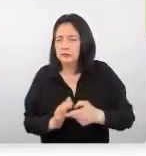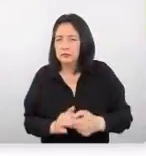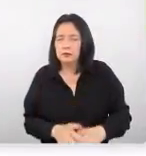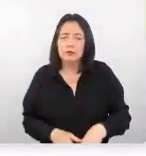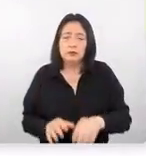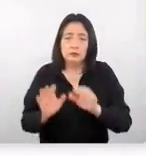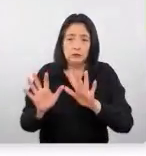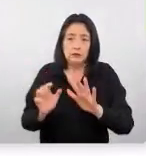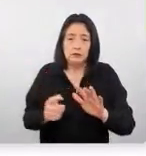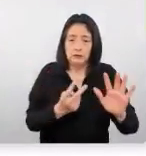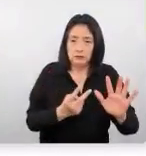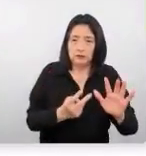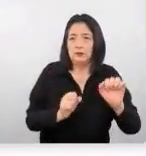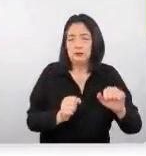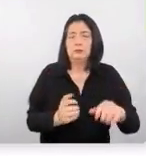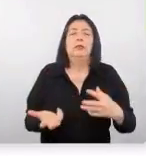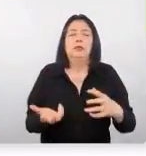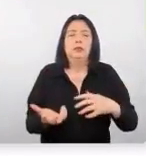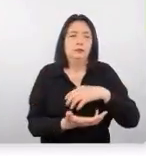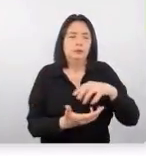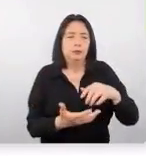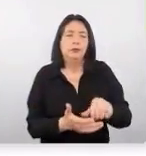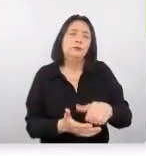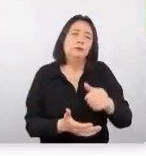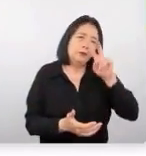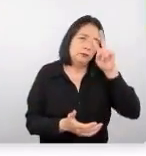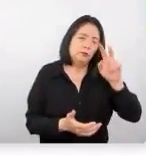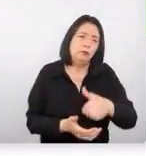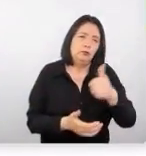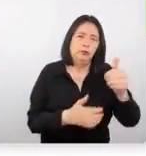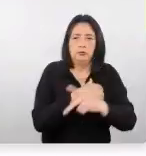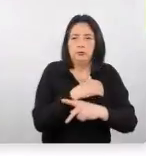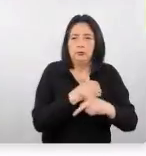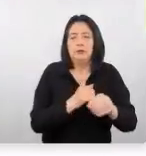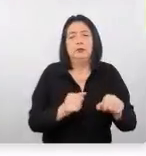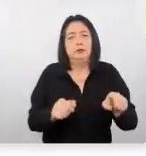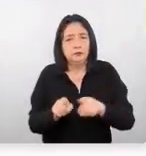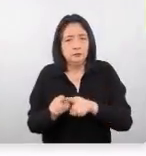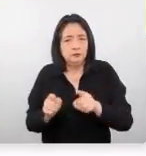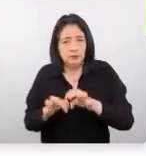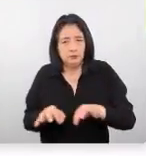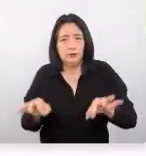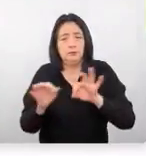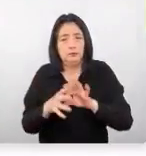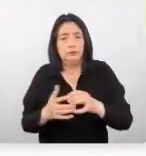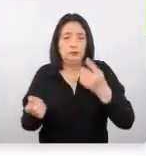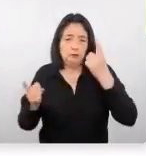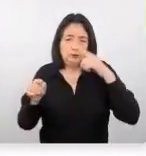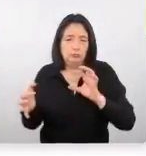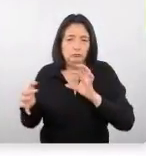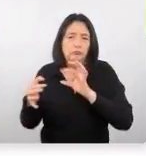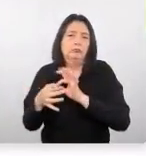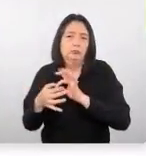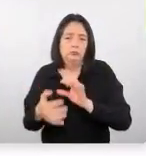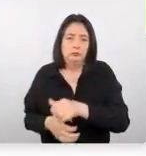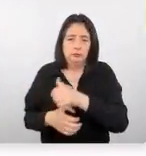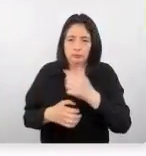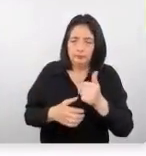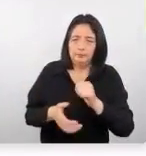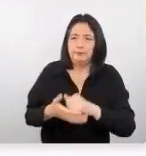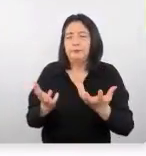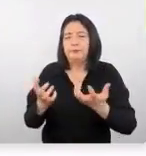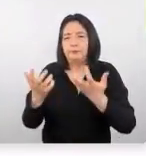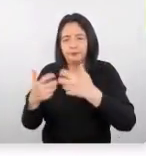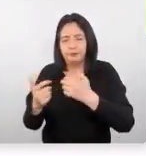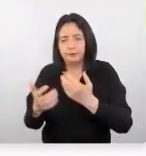de cada diez va a combinar Perú con otro destino así que nuevamente es importante las alianzas con otros turoperadores